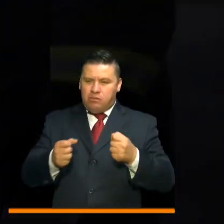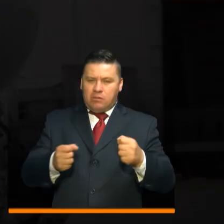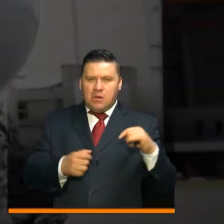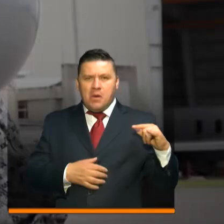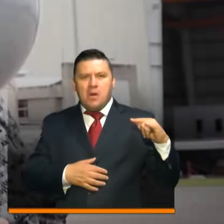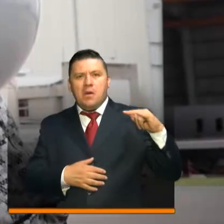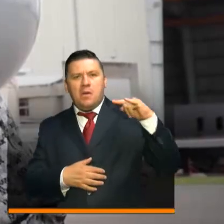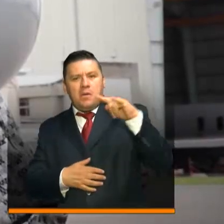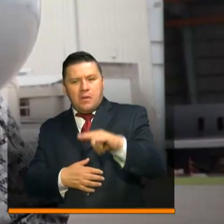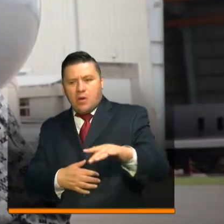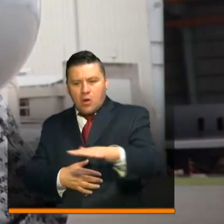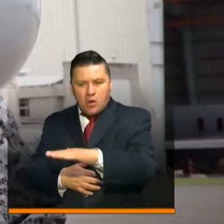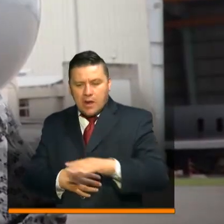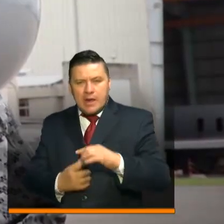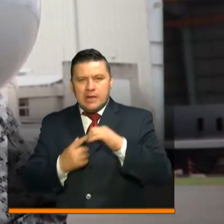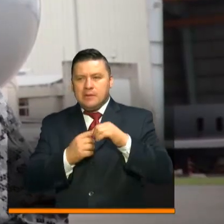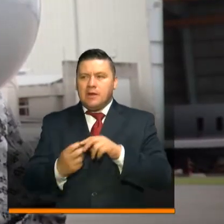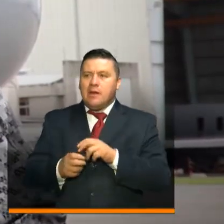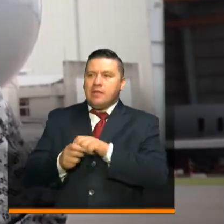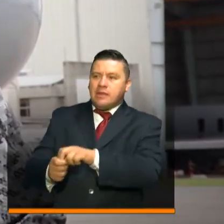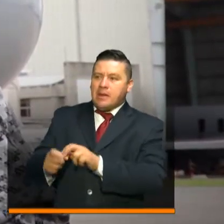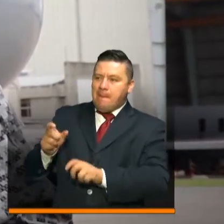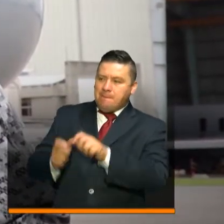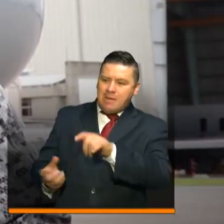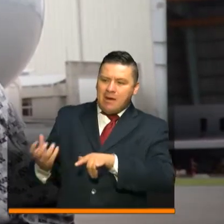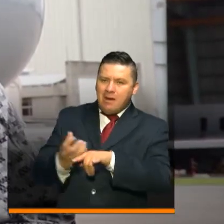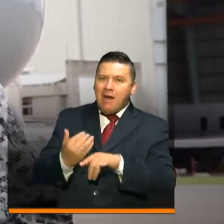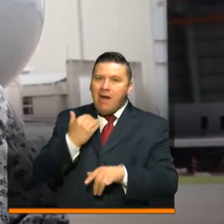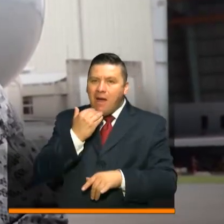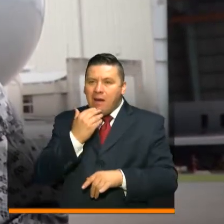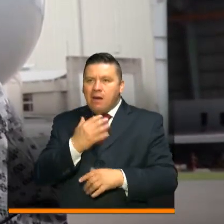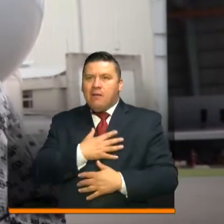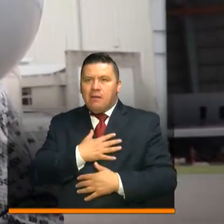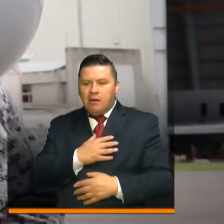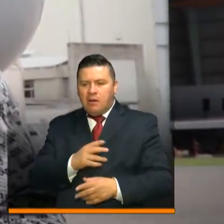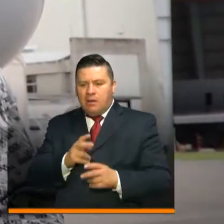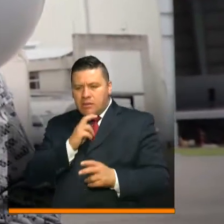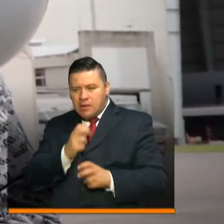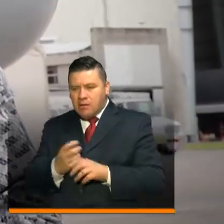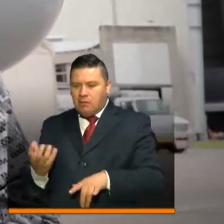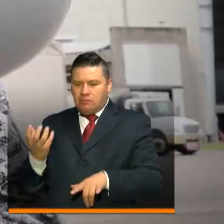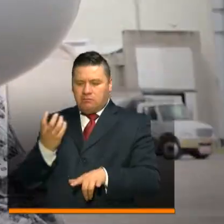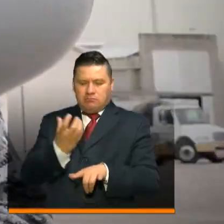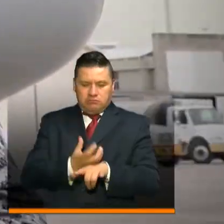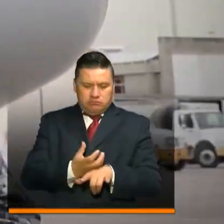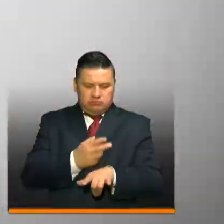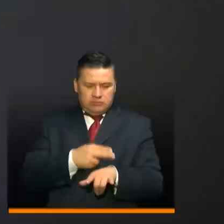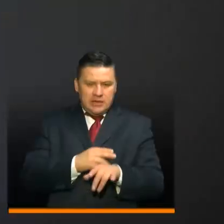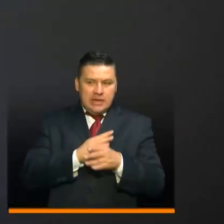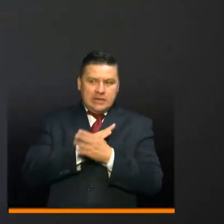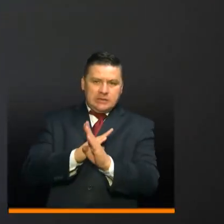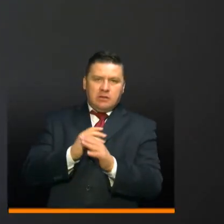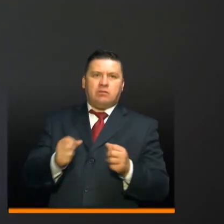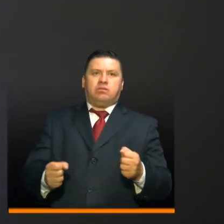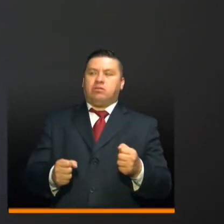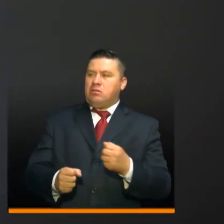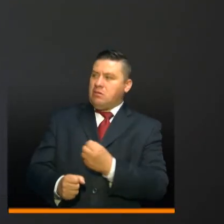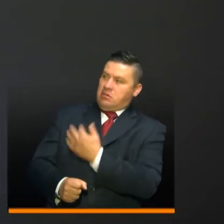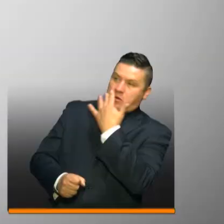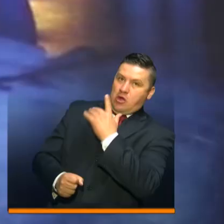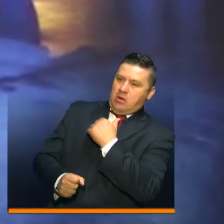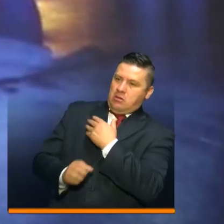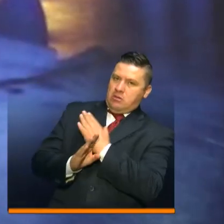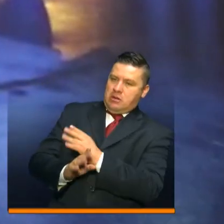y unas zonas preparadas para el transporte de personas que tengan complicaciones respiratorias y que nos garanticen la seguridad de la persona,